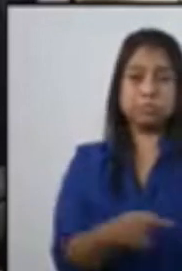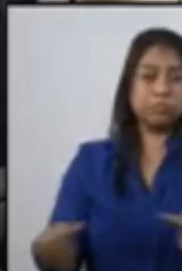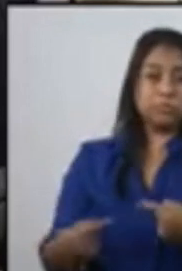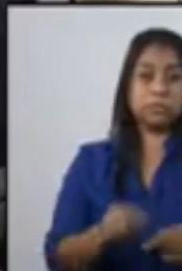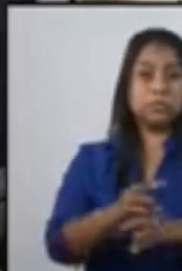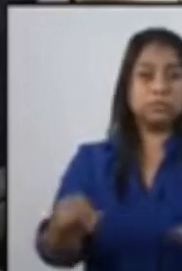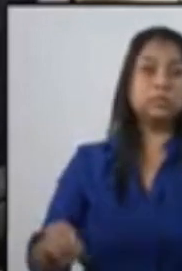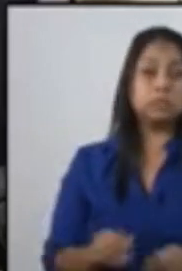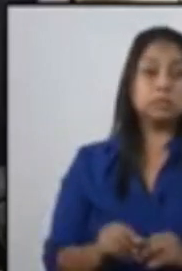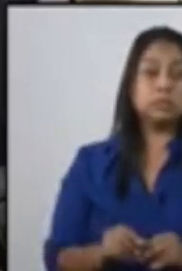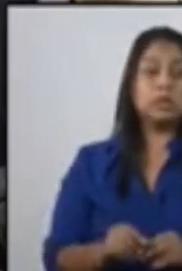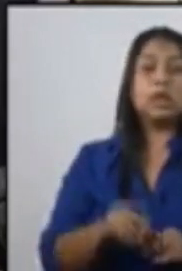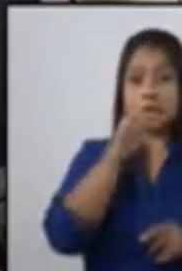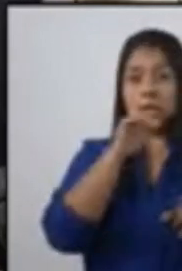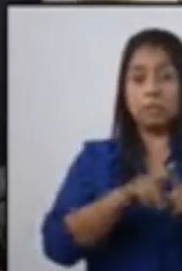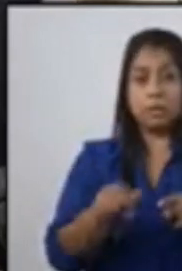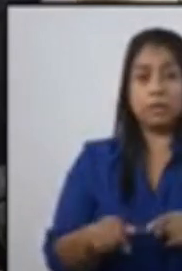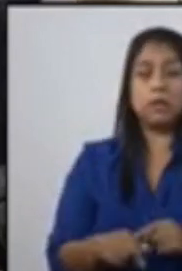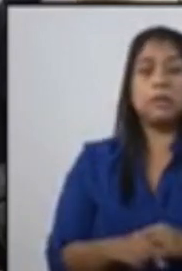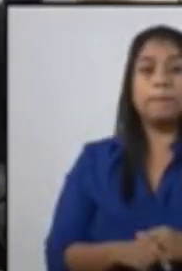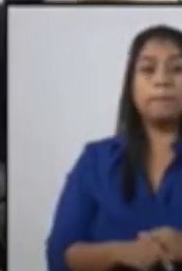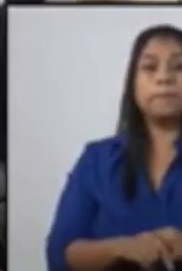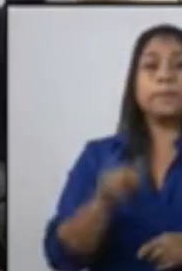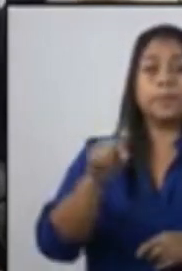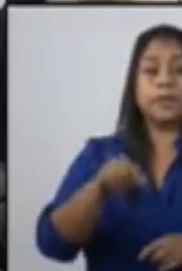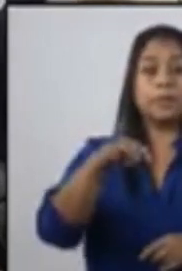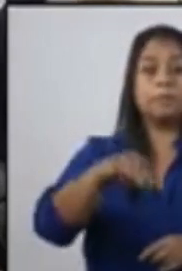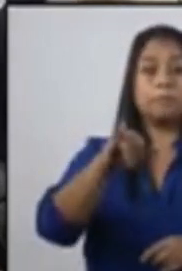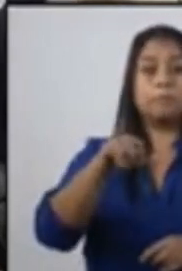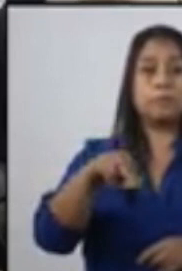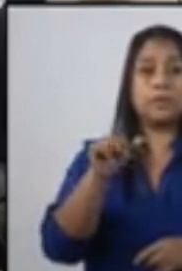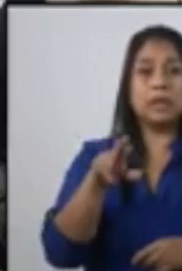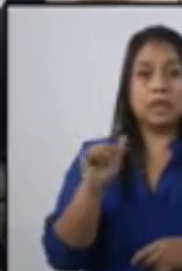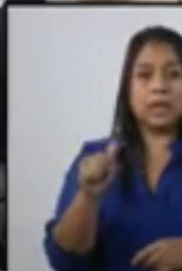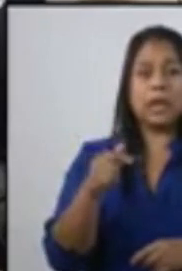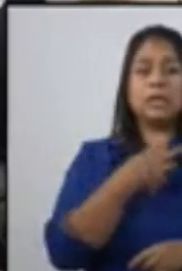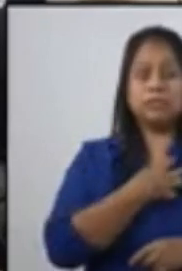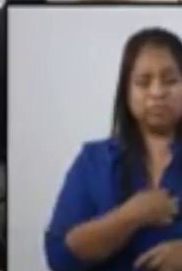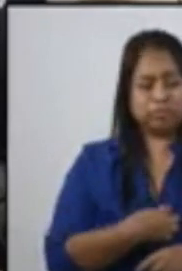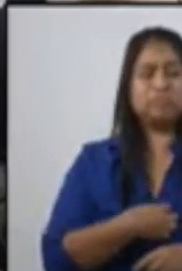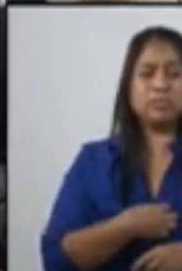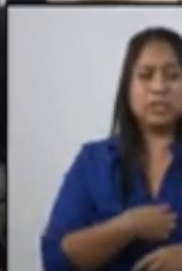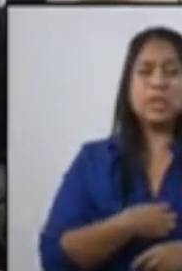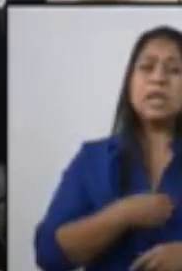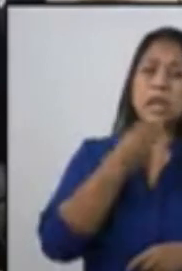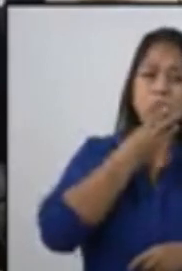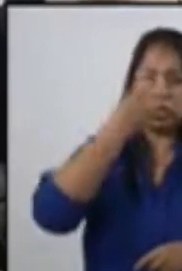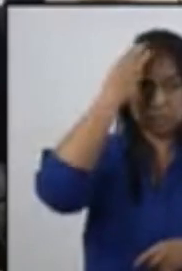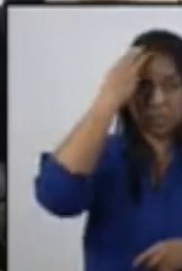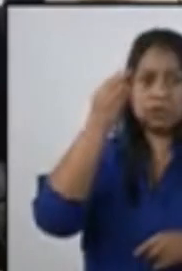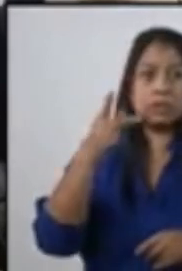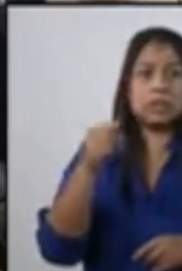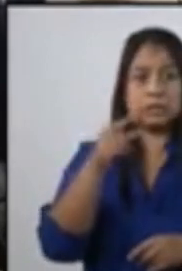Y hablando de territorios, la minería nos ha hecho sufrir mucho. Los mayas cachiqueles de San Juan, de San Juan